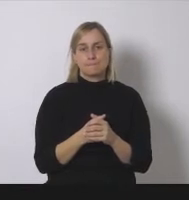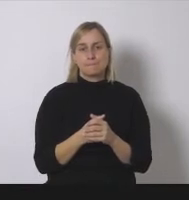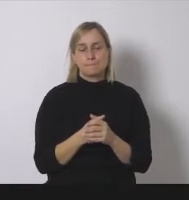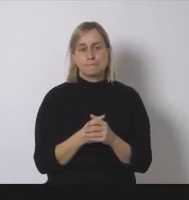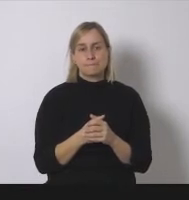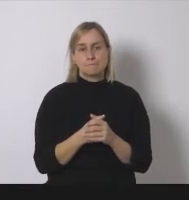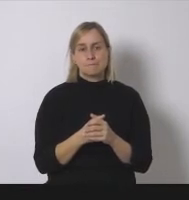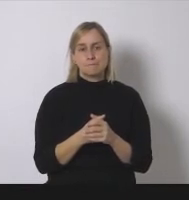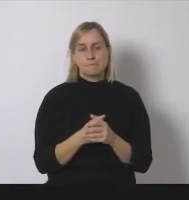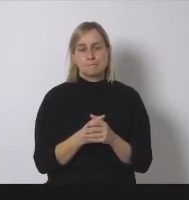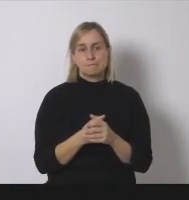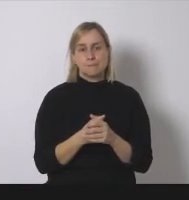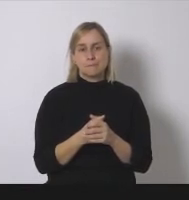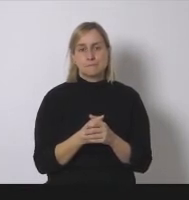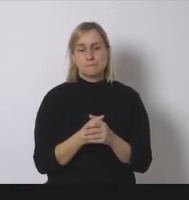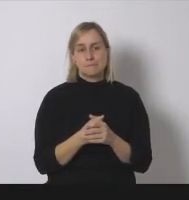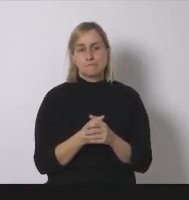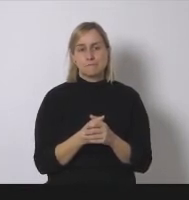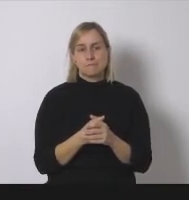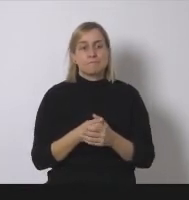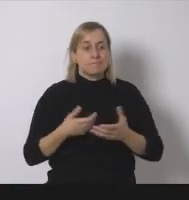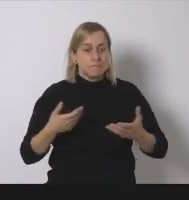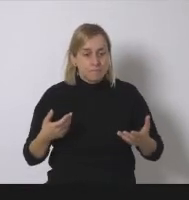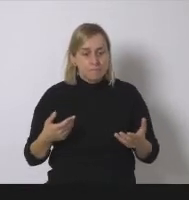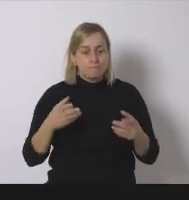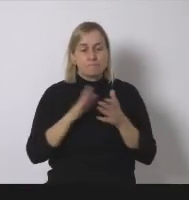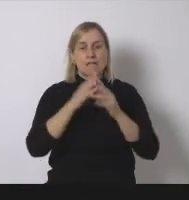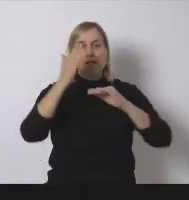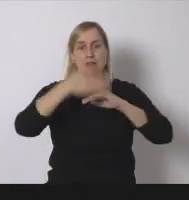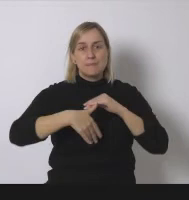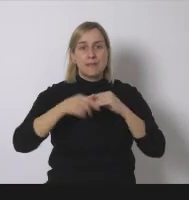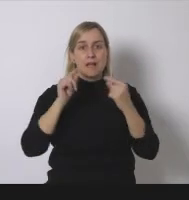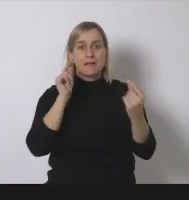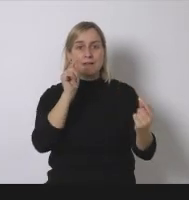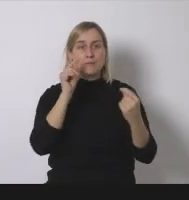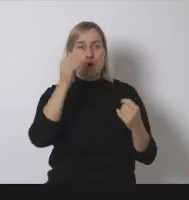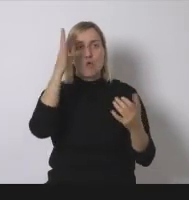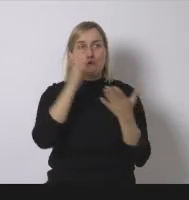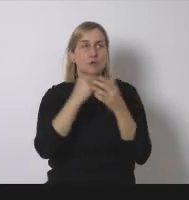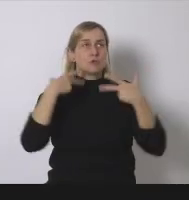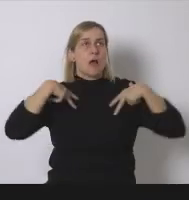como comentaba Gustavo estamos obviando este debate de manera muy fragante